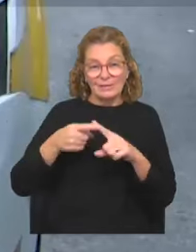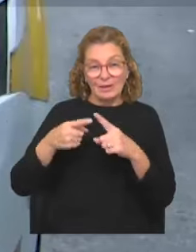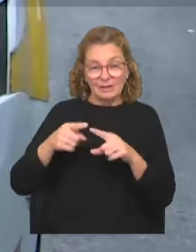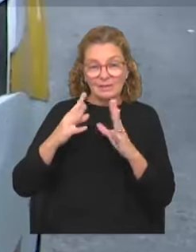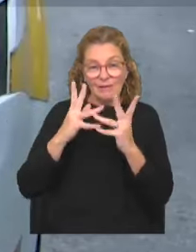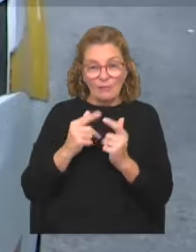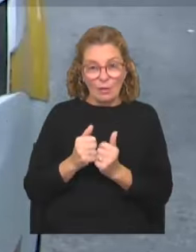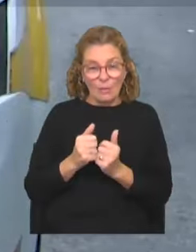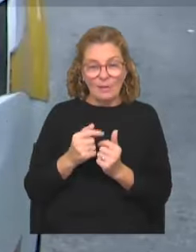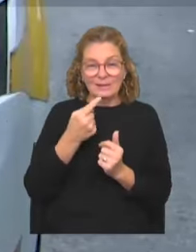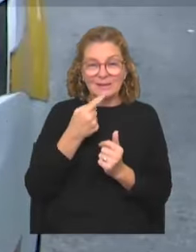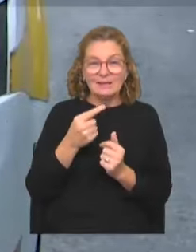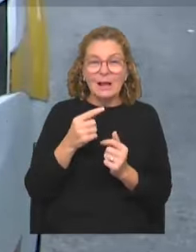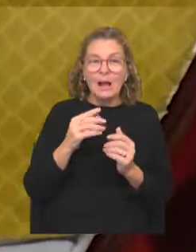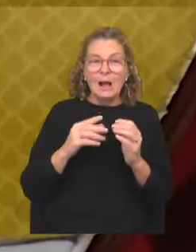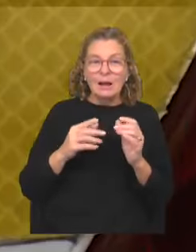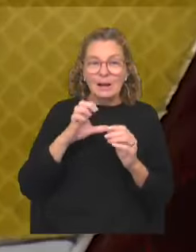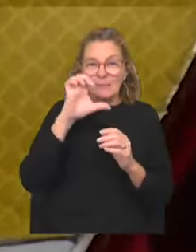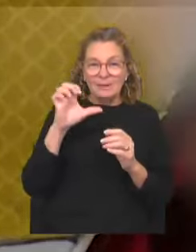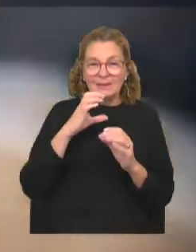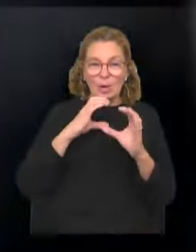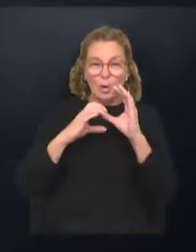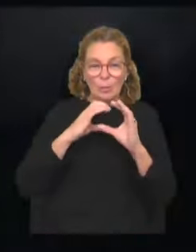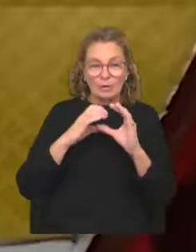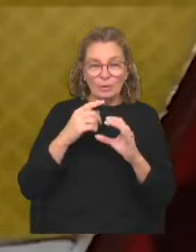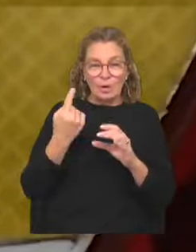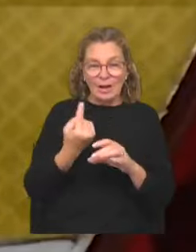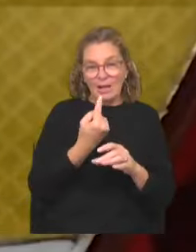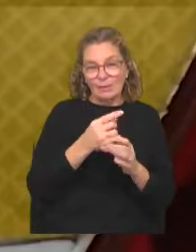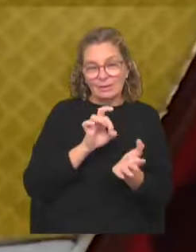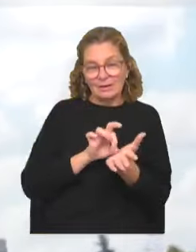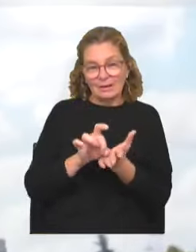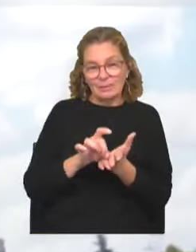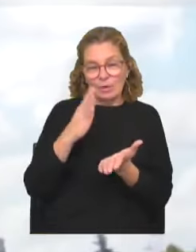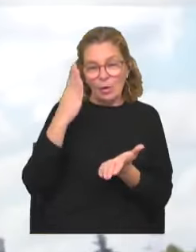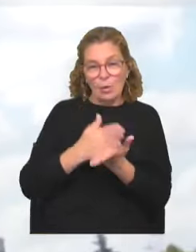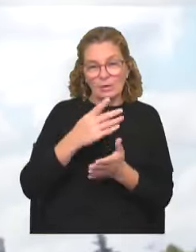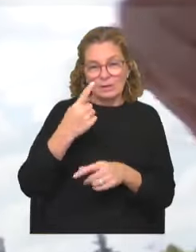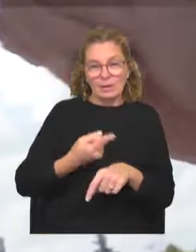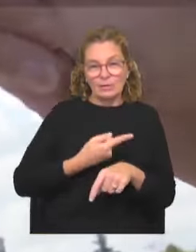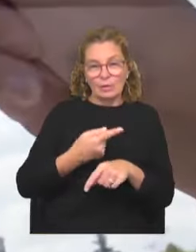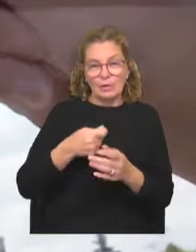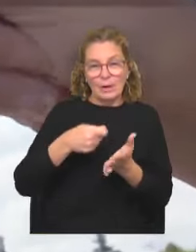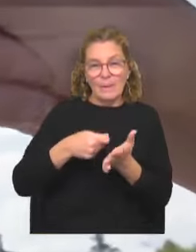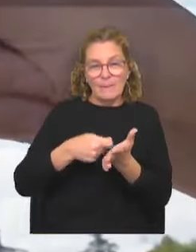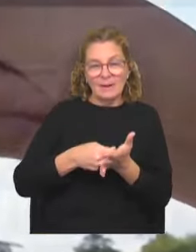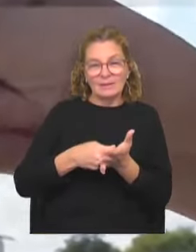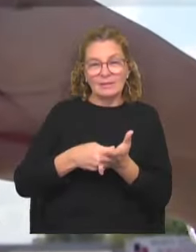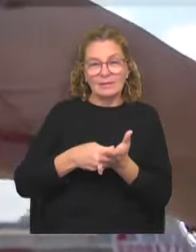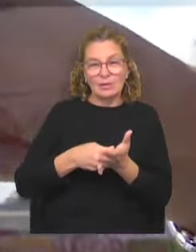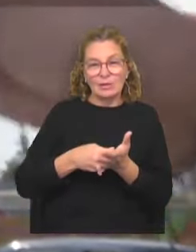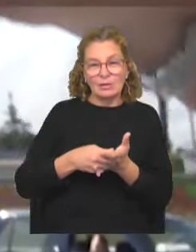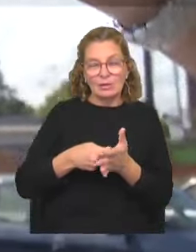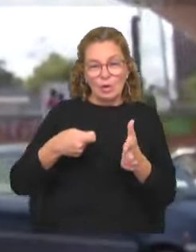modalidades, de acuerdo con la información que la empresa comunicó a los usuarios del servicio en las últimas horas. Los precios en los puntos de carga de